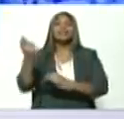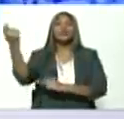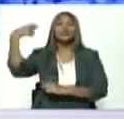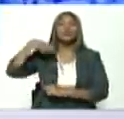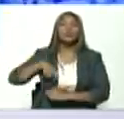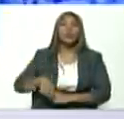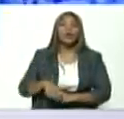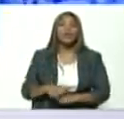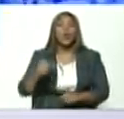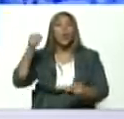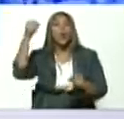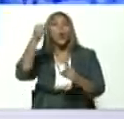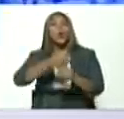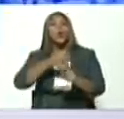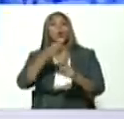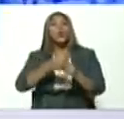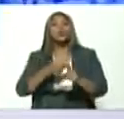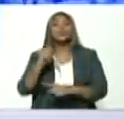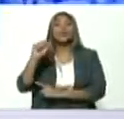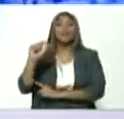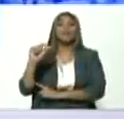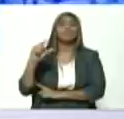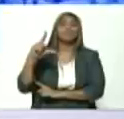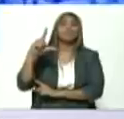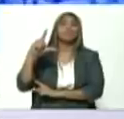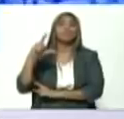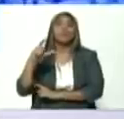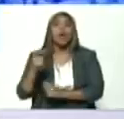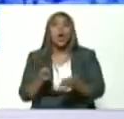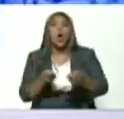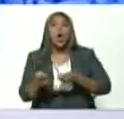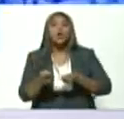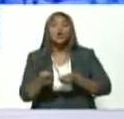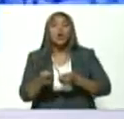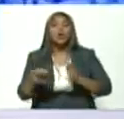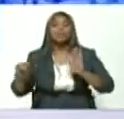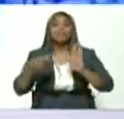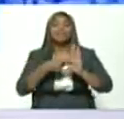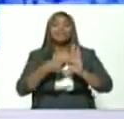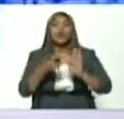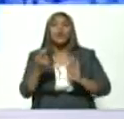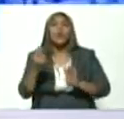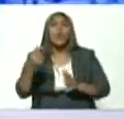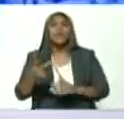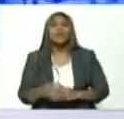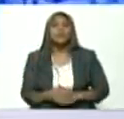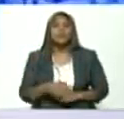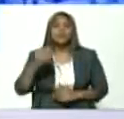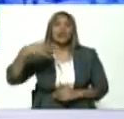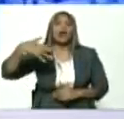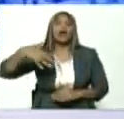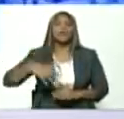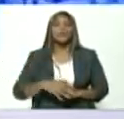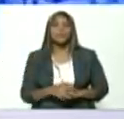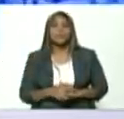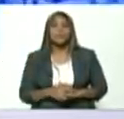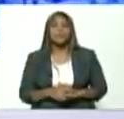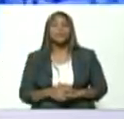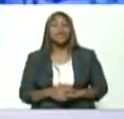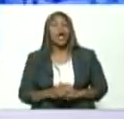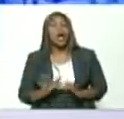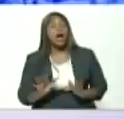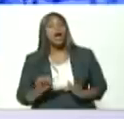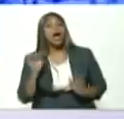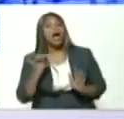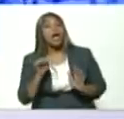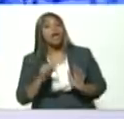la lucha contra la inflación y el control de precios ¿verdad? es un